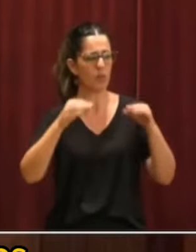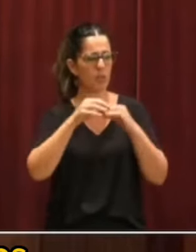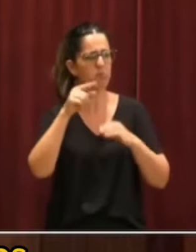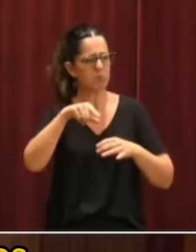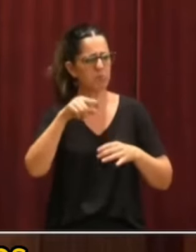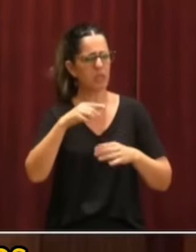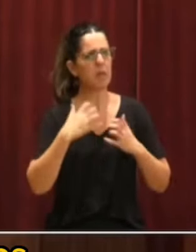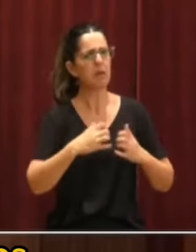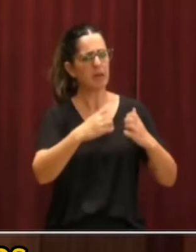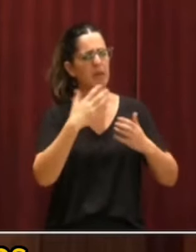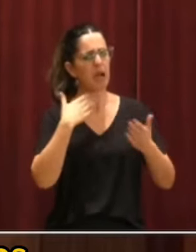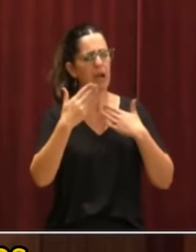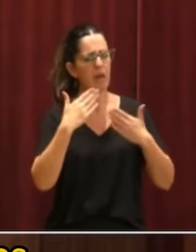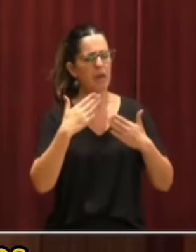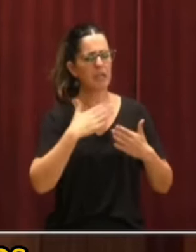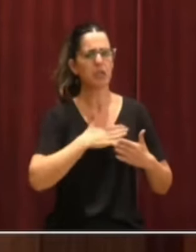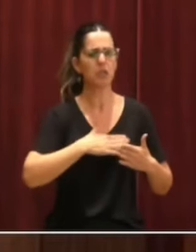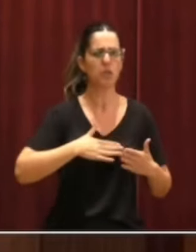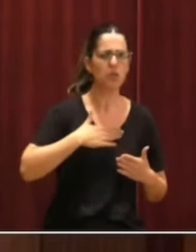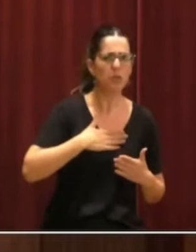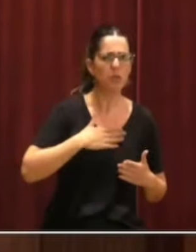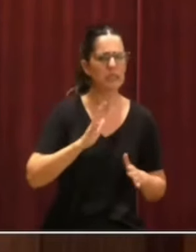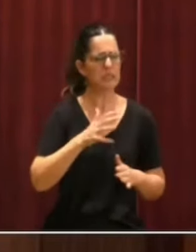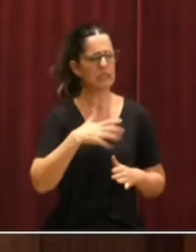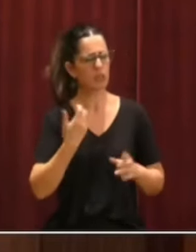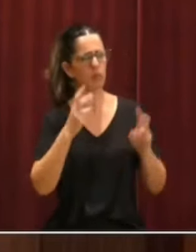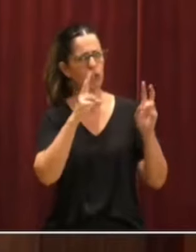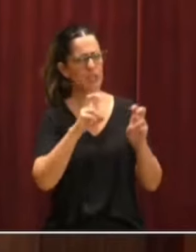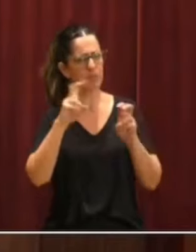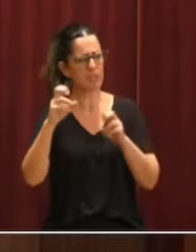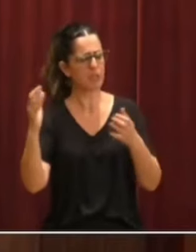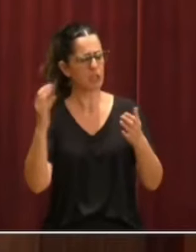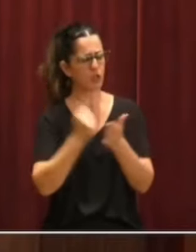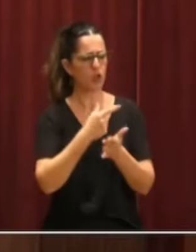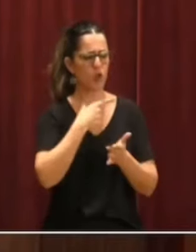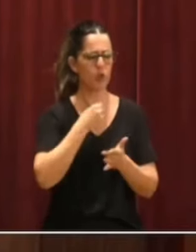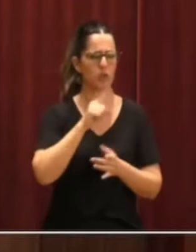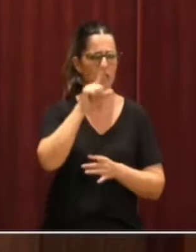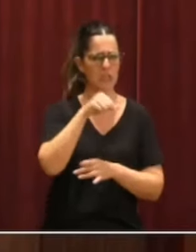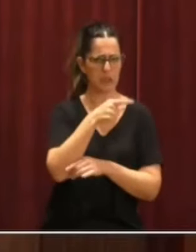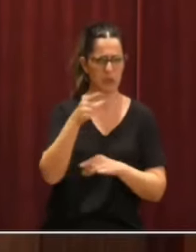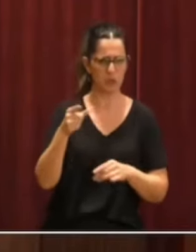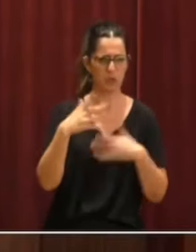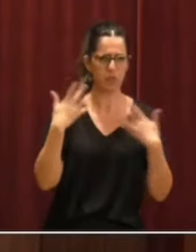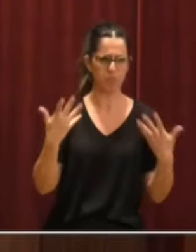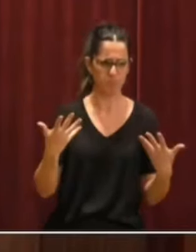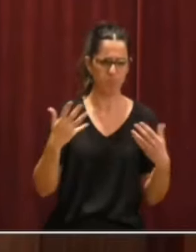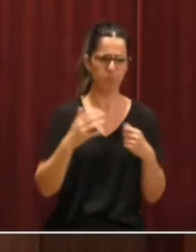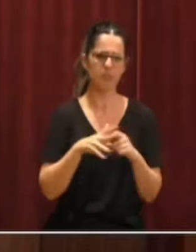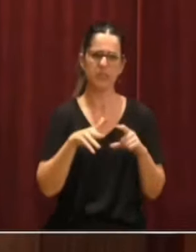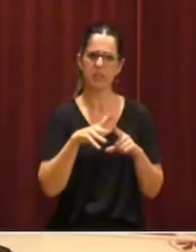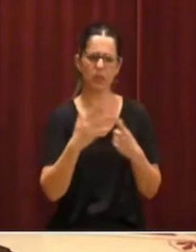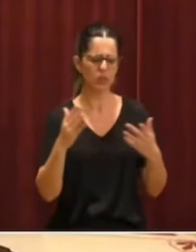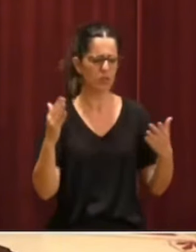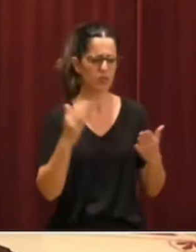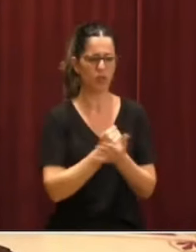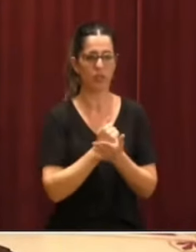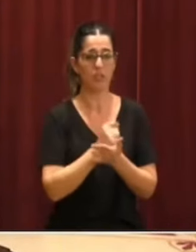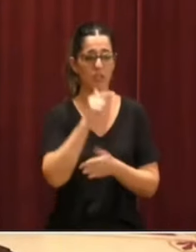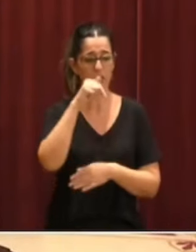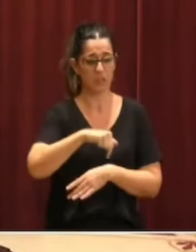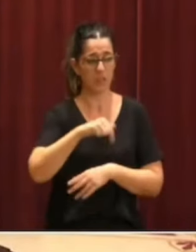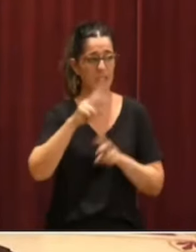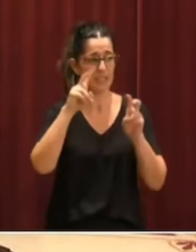para hablar de los temas, los cómodos y los incómodos, los que gustan y los que nos gustan, y en cualquier circunstancia. Y hoy este